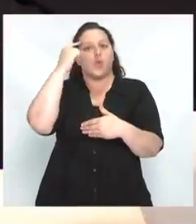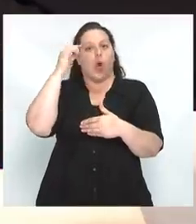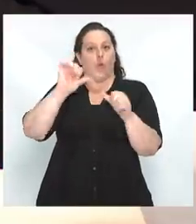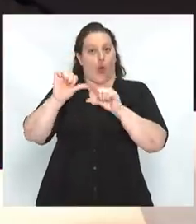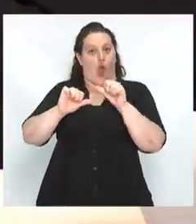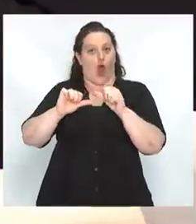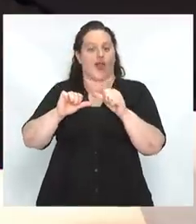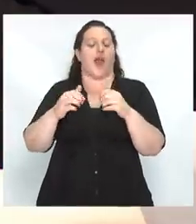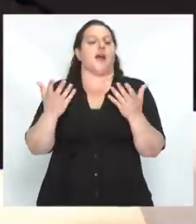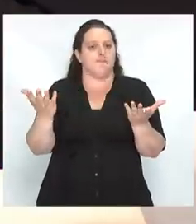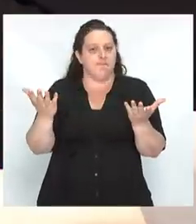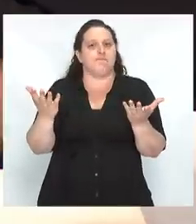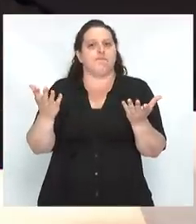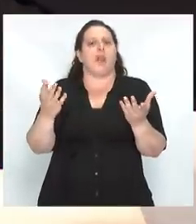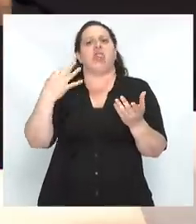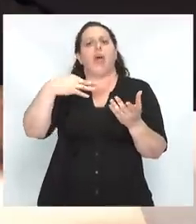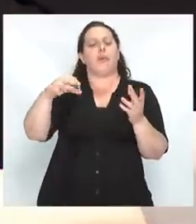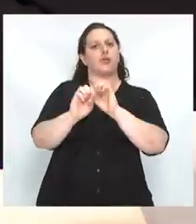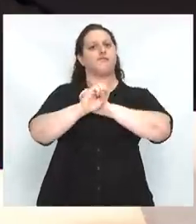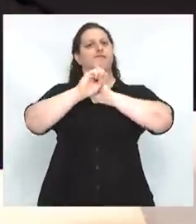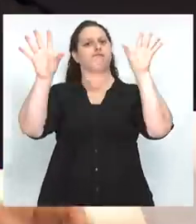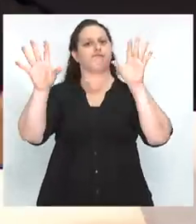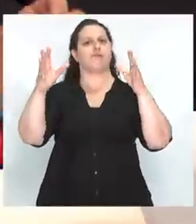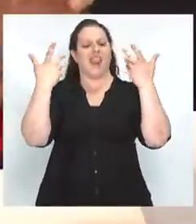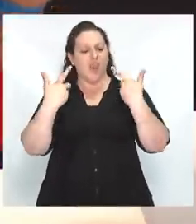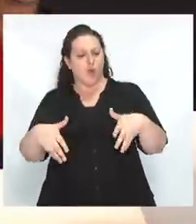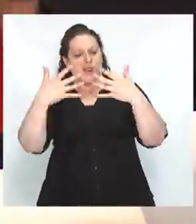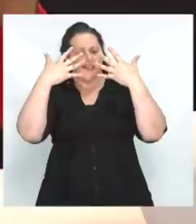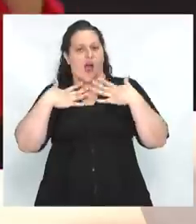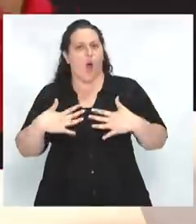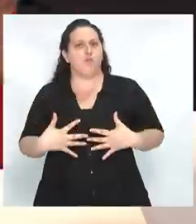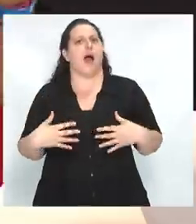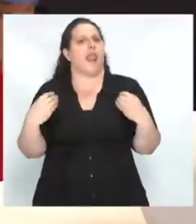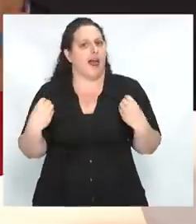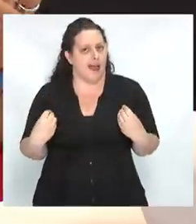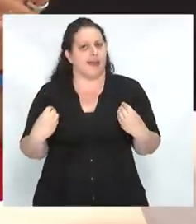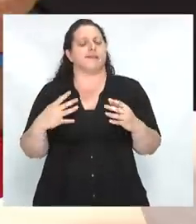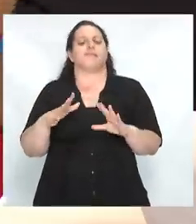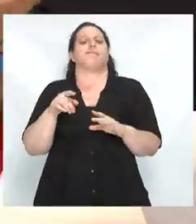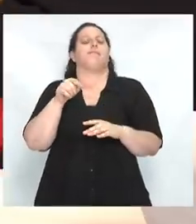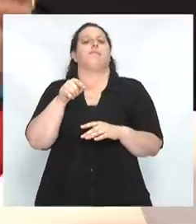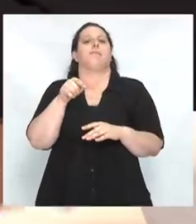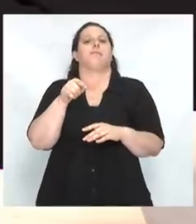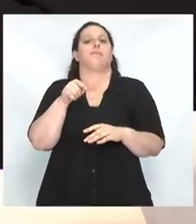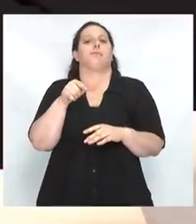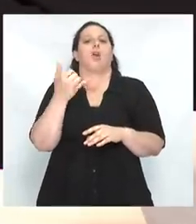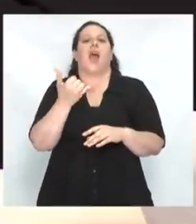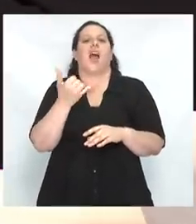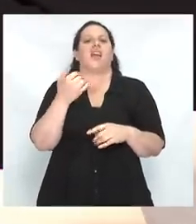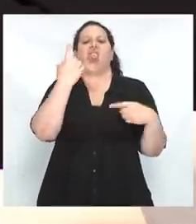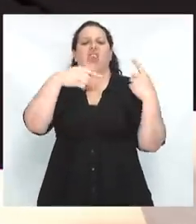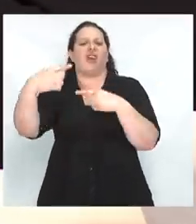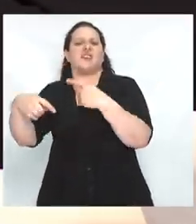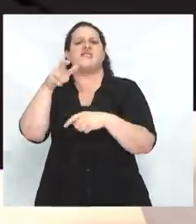nuestra idea de la naturaleza humana. ¿Por qué? Porque creo que hay una idea central que diferencia a las personas